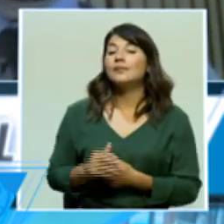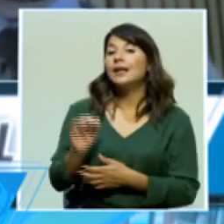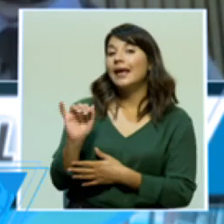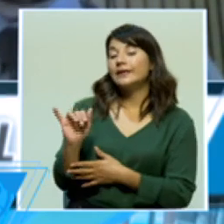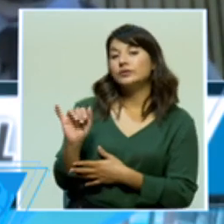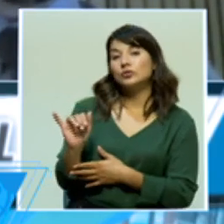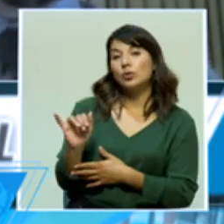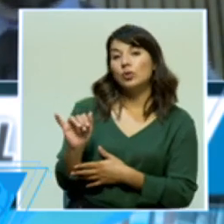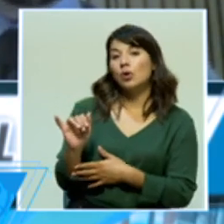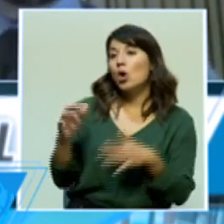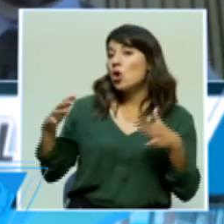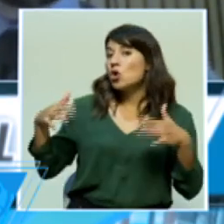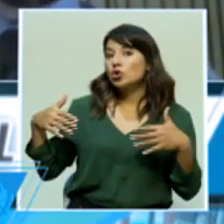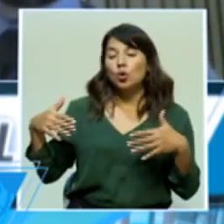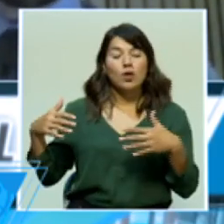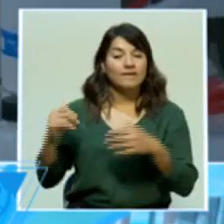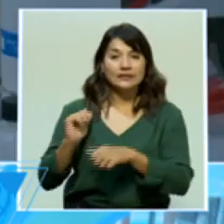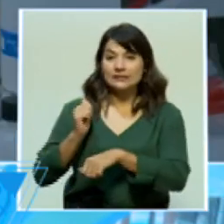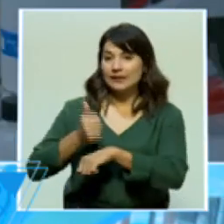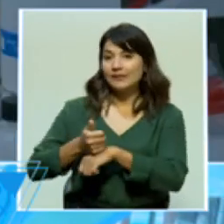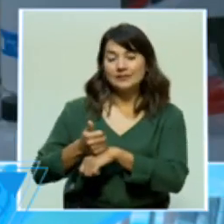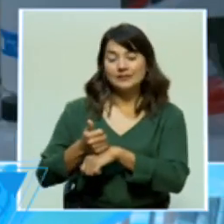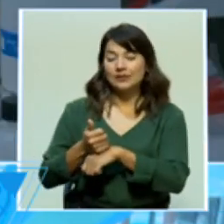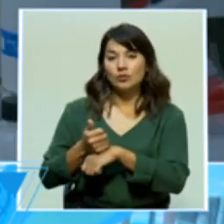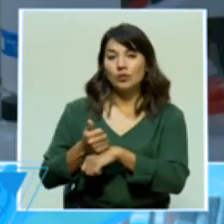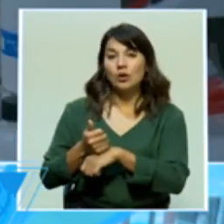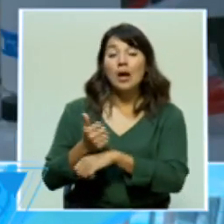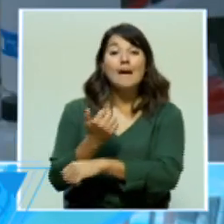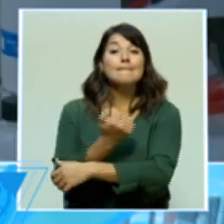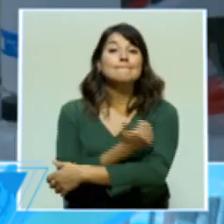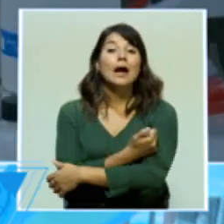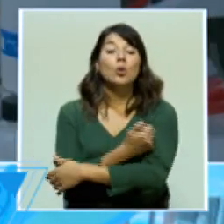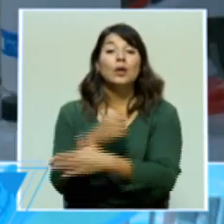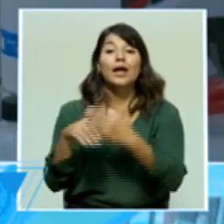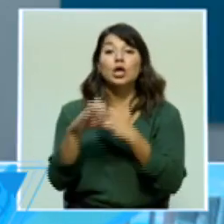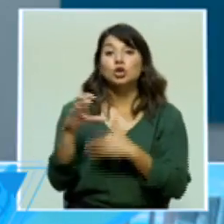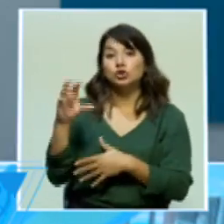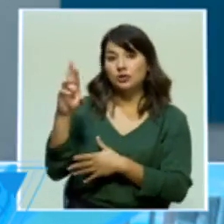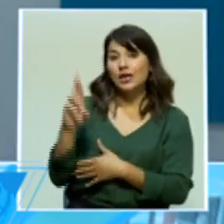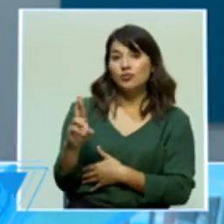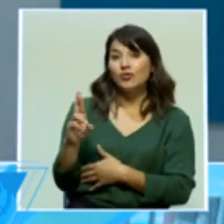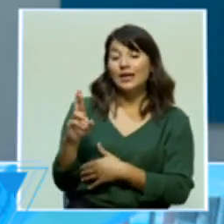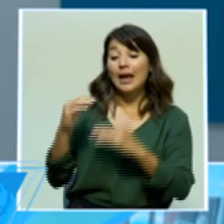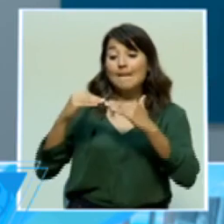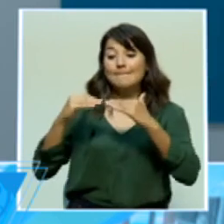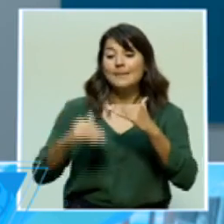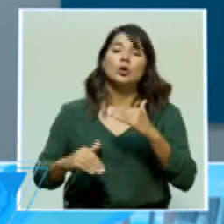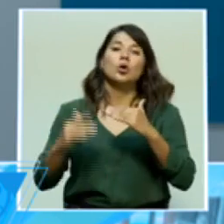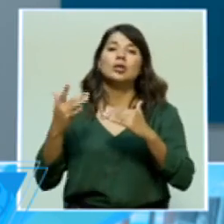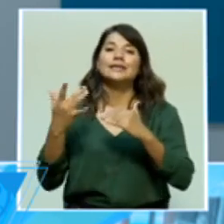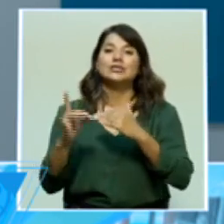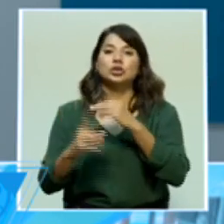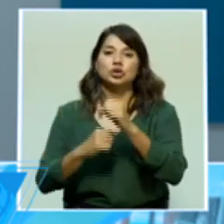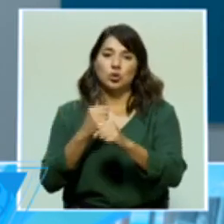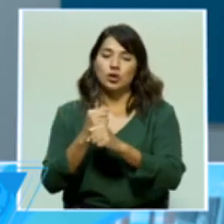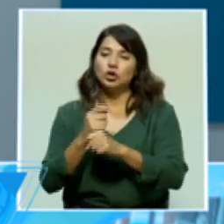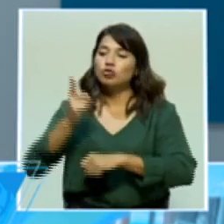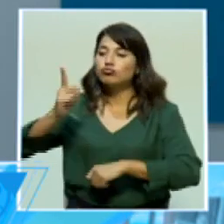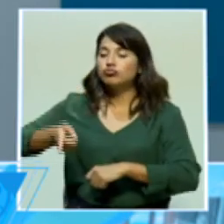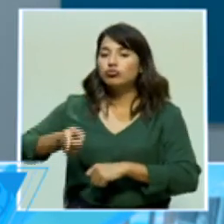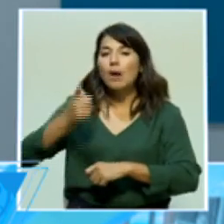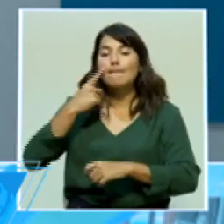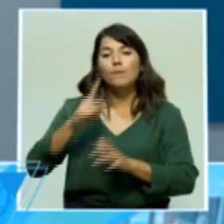Eso todavía no está establecido. Digamos, la vacunación en Costa Rica, la vacunación en menores de edad es obligatoria por ley.